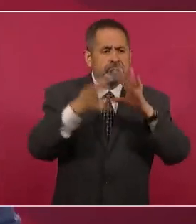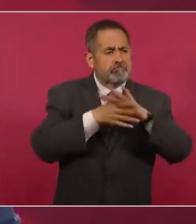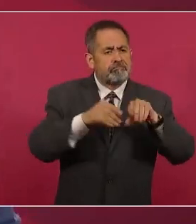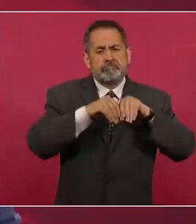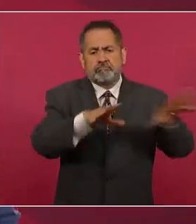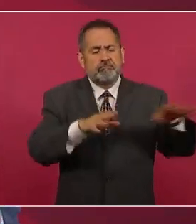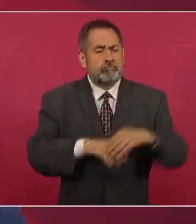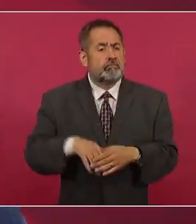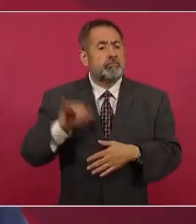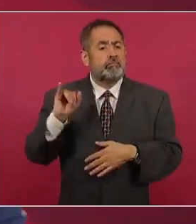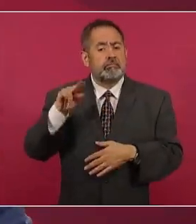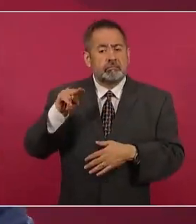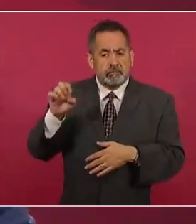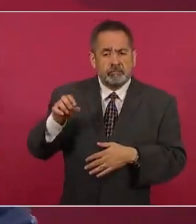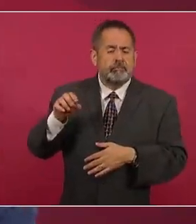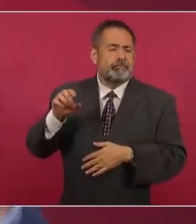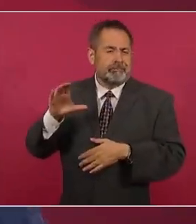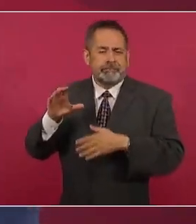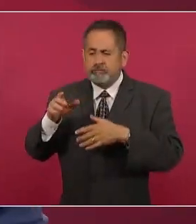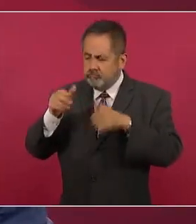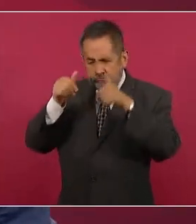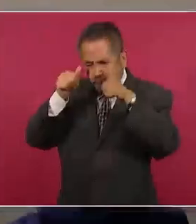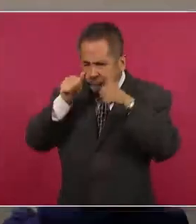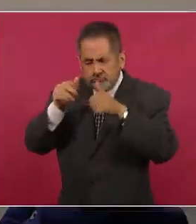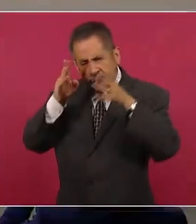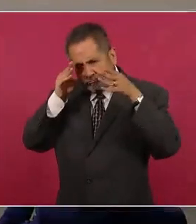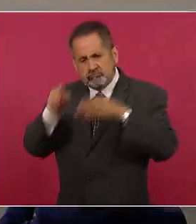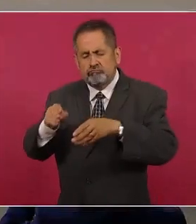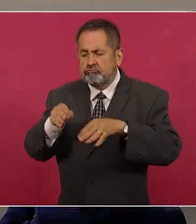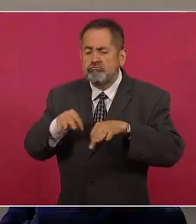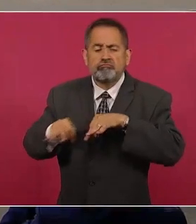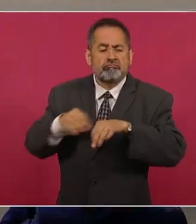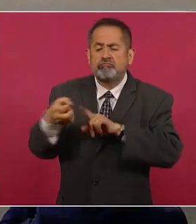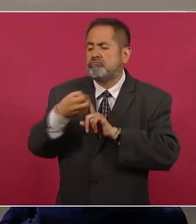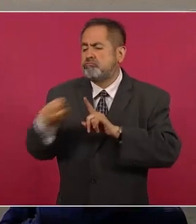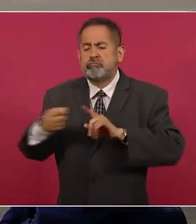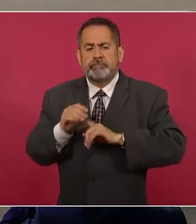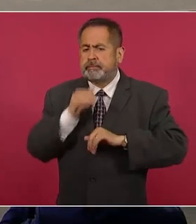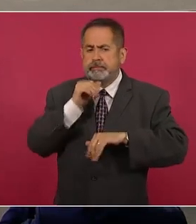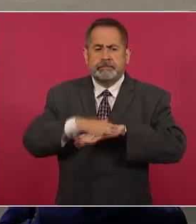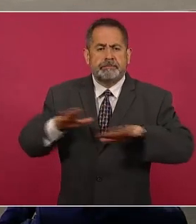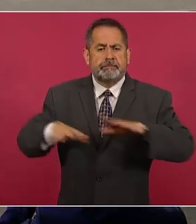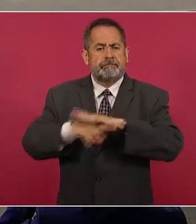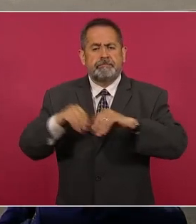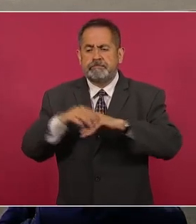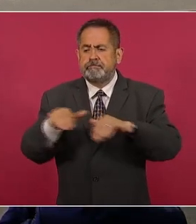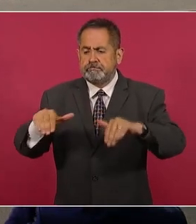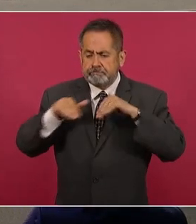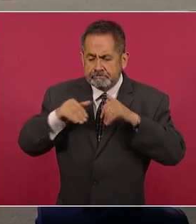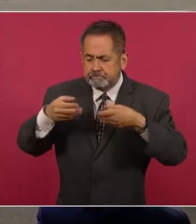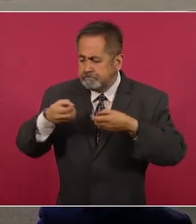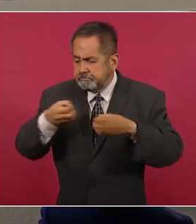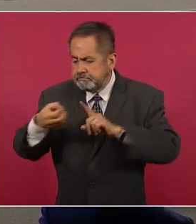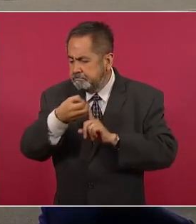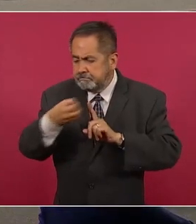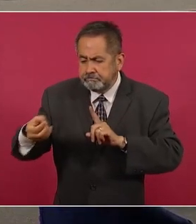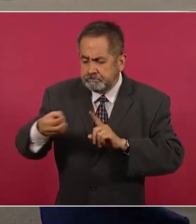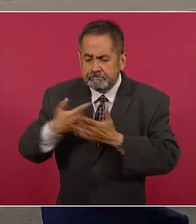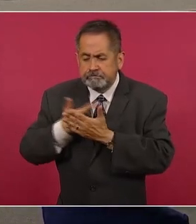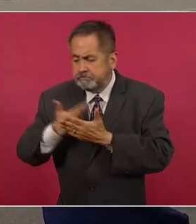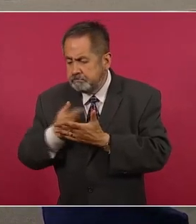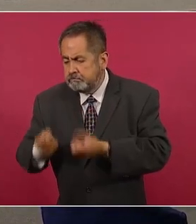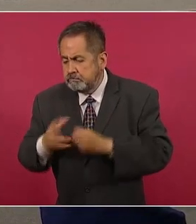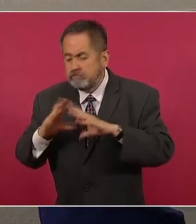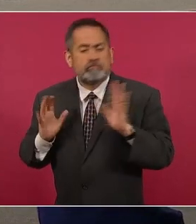a su función, que es garantizar que haya casillas, que se cuenten bien los votos y que los ciudadanos